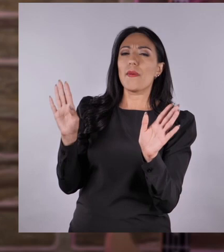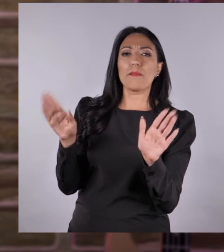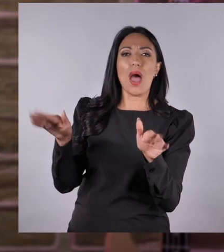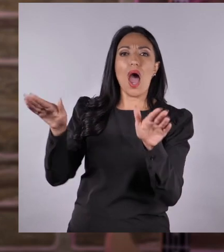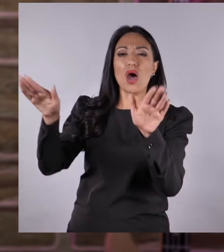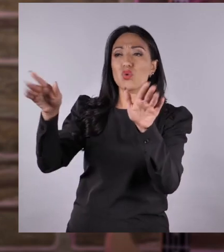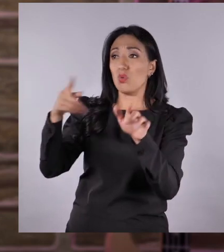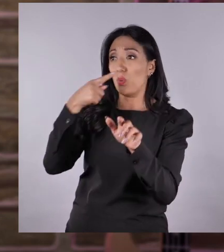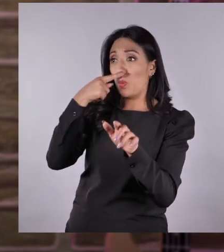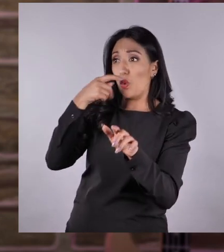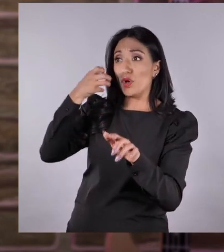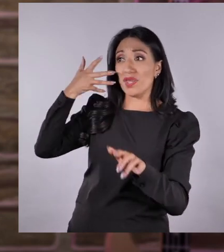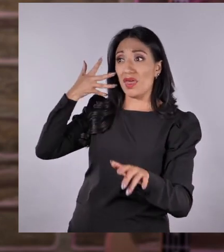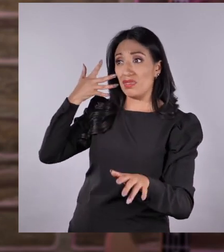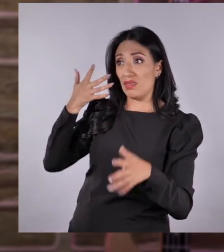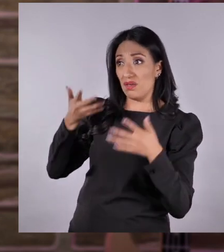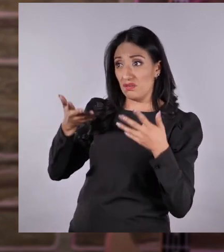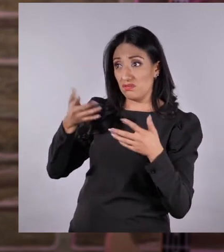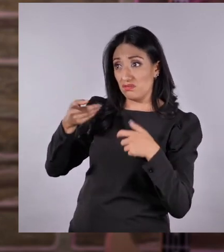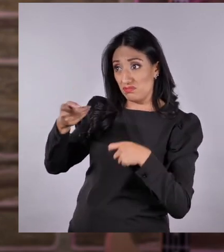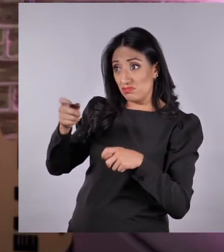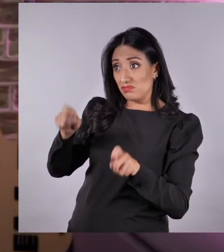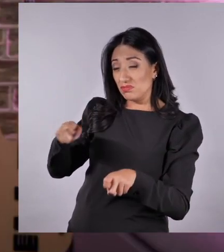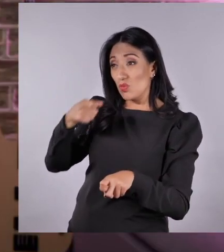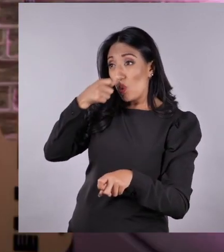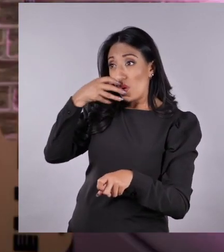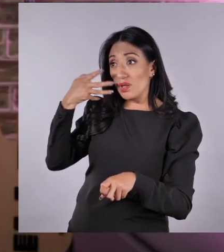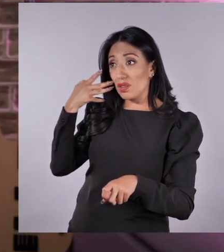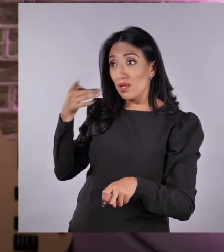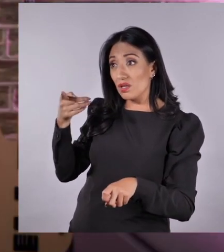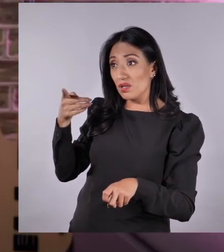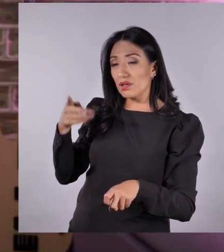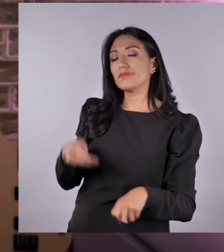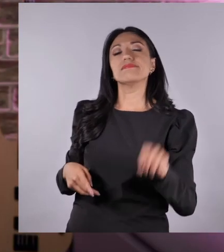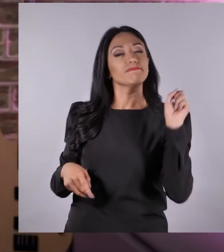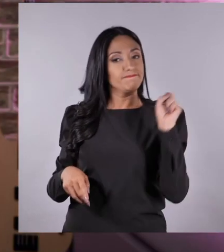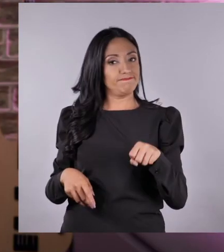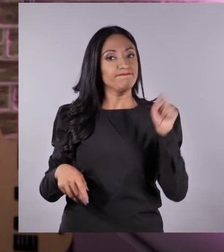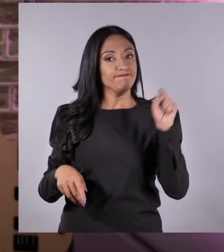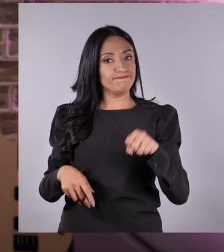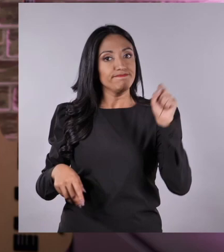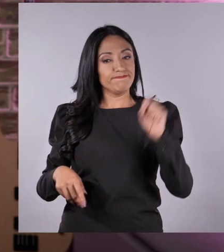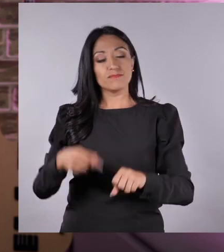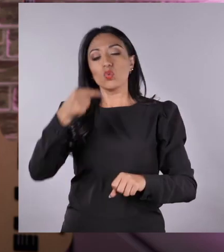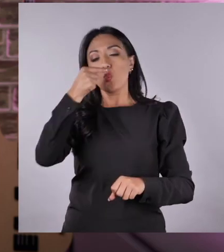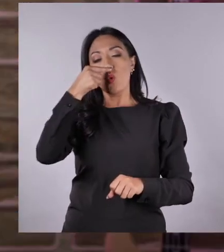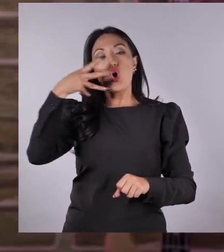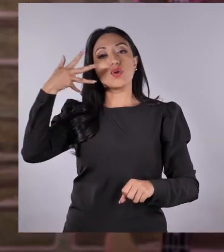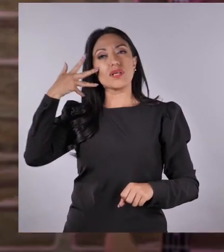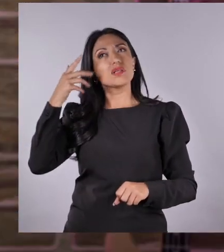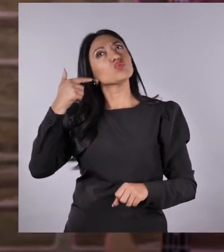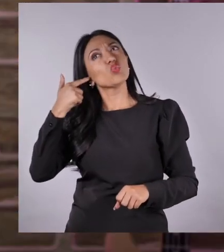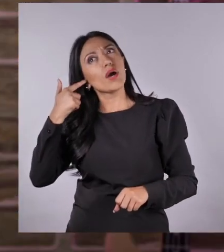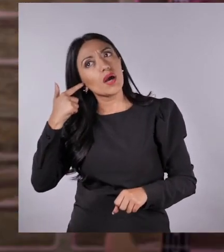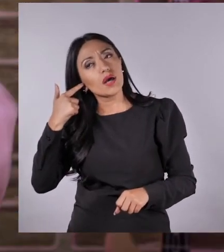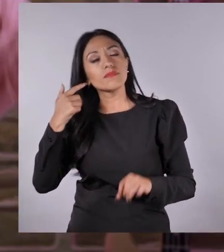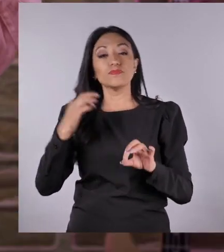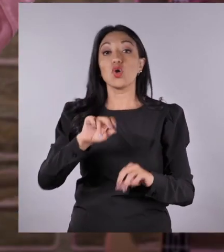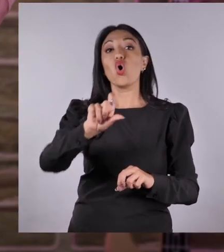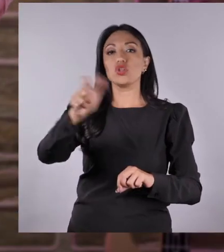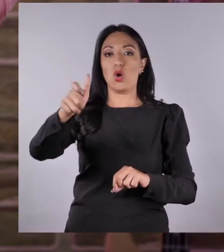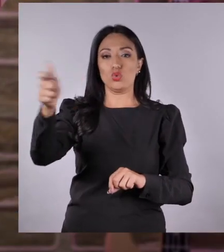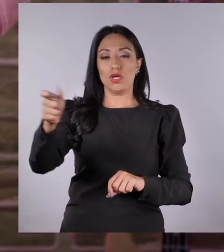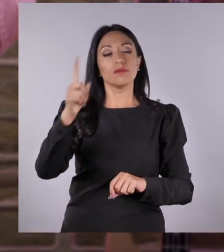Suena como los pajaritos de la Amazonía. ¿Es de allá? Así es Martina. Muy bien. Tienes muy buen oído.